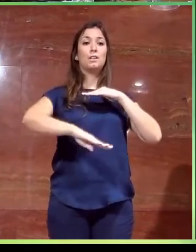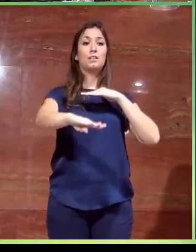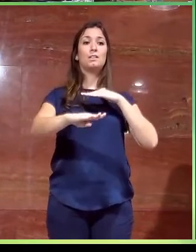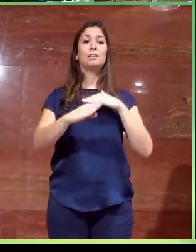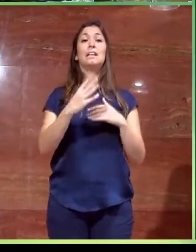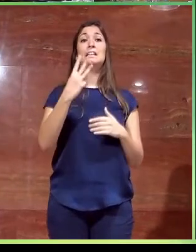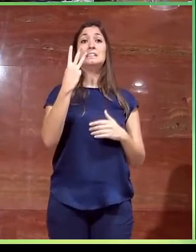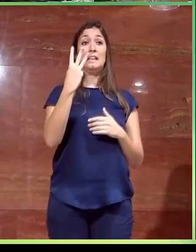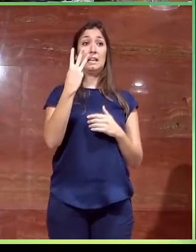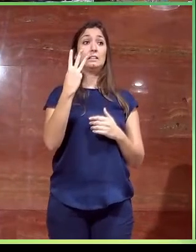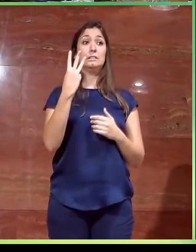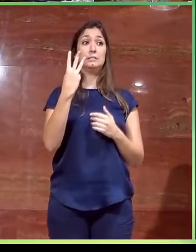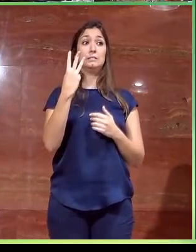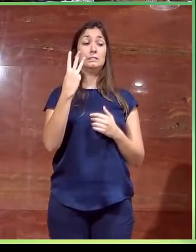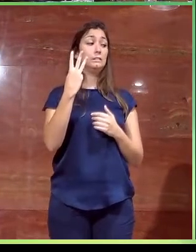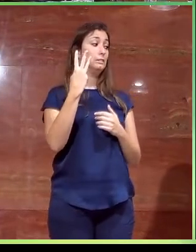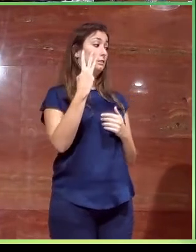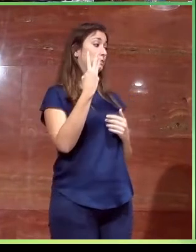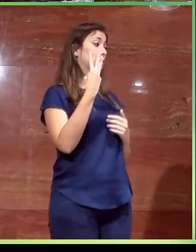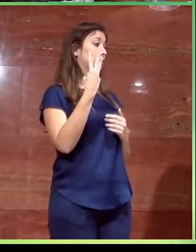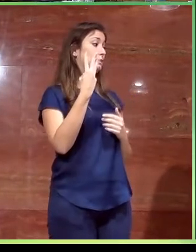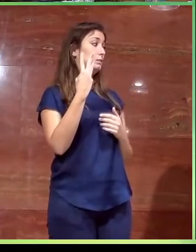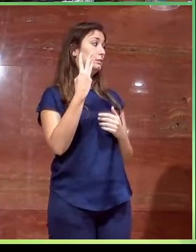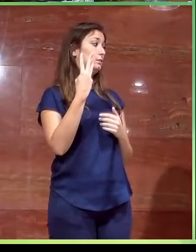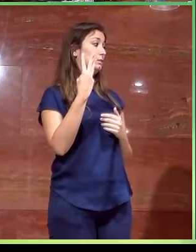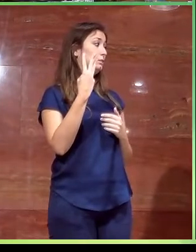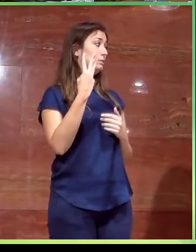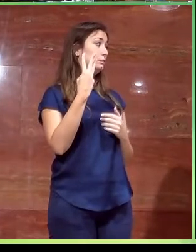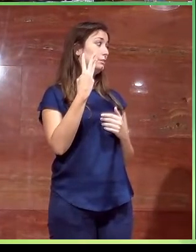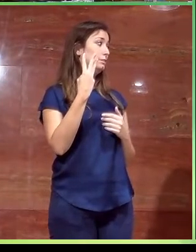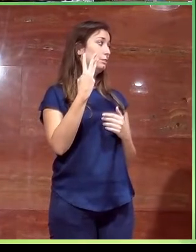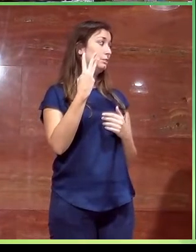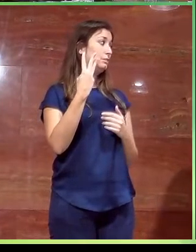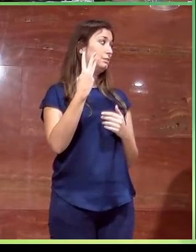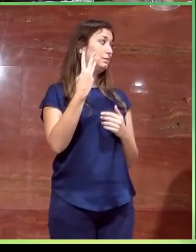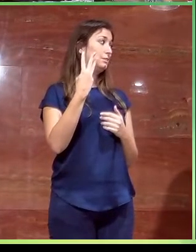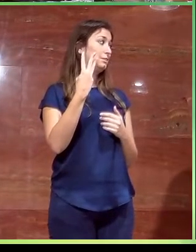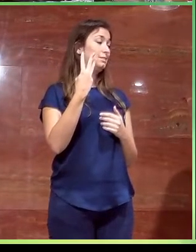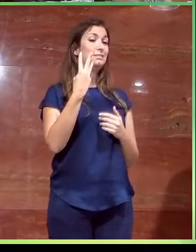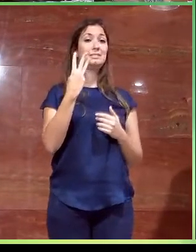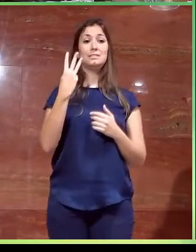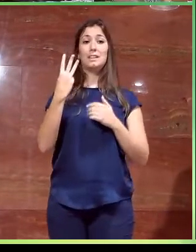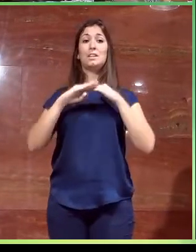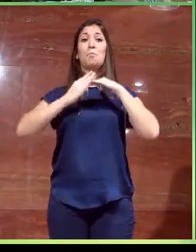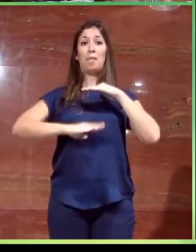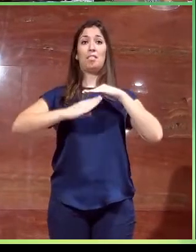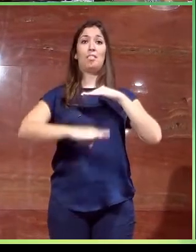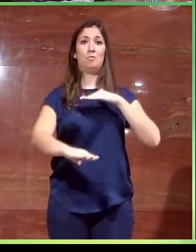tres peldaños.